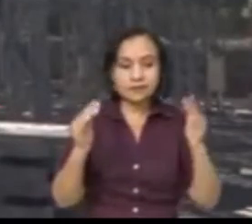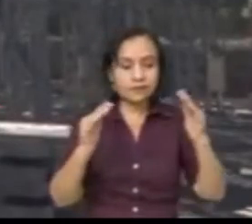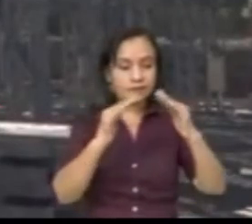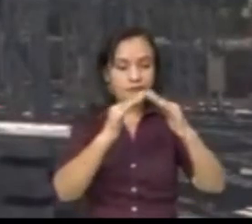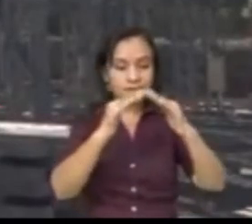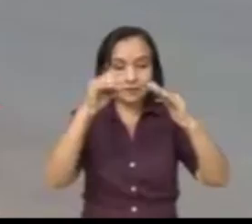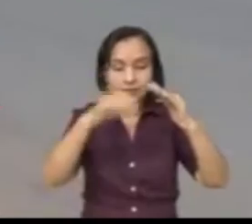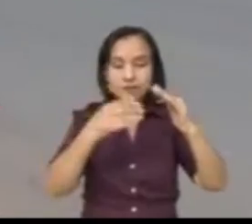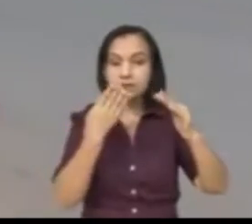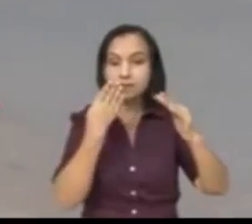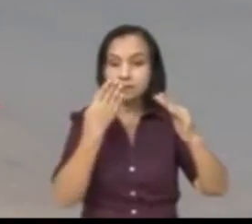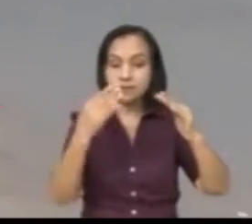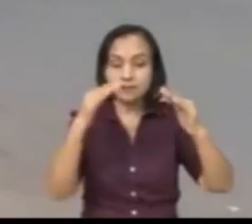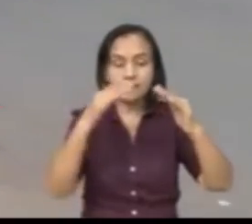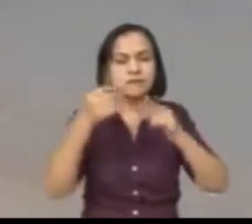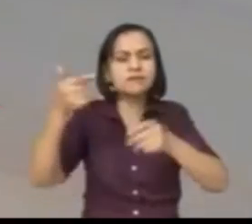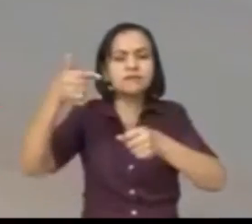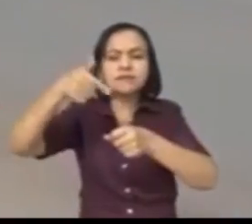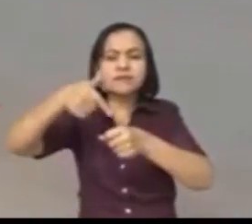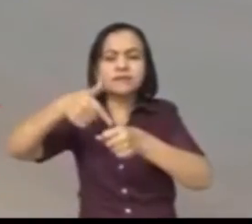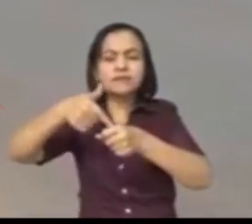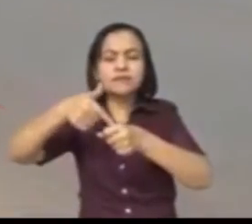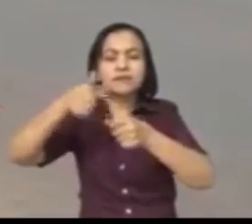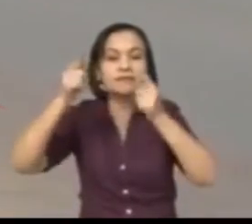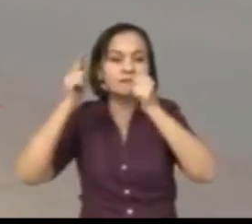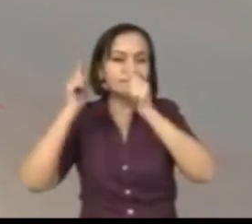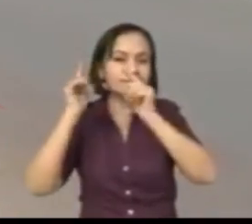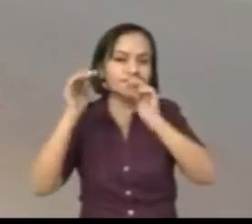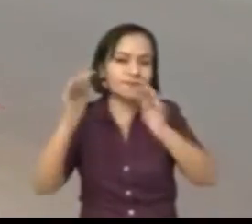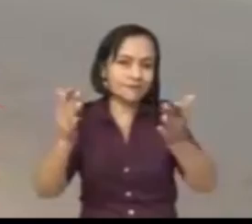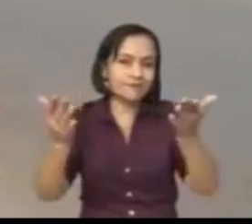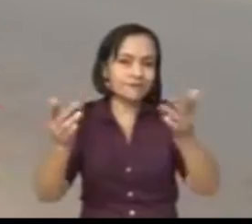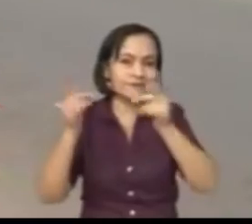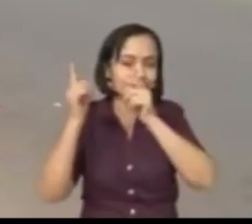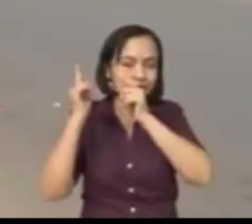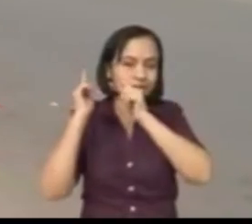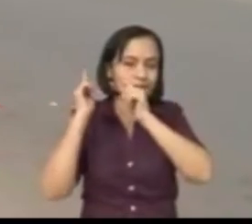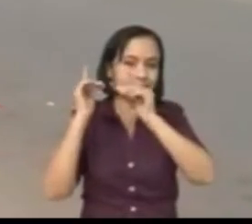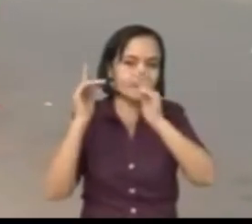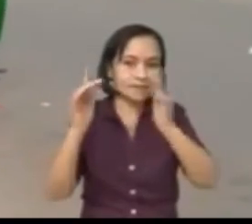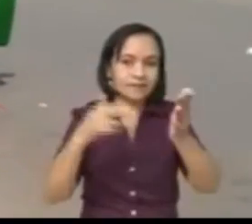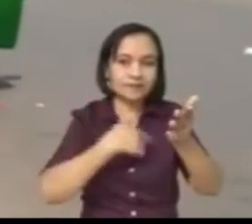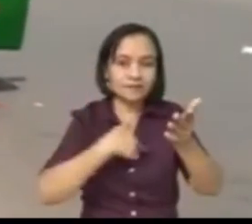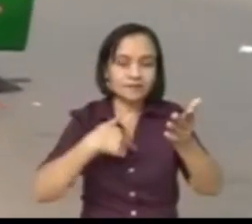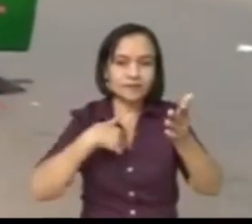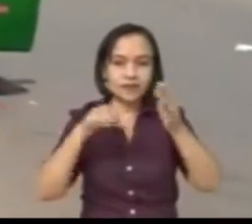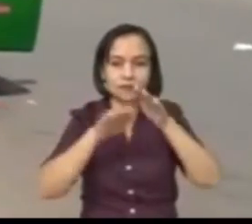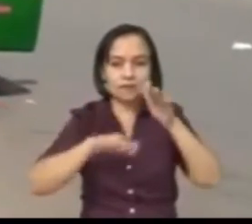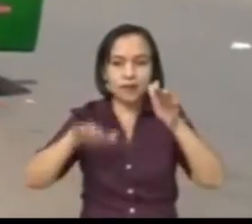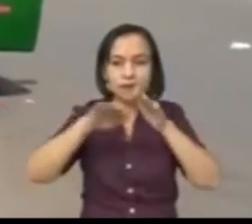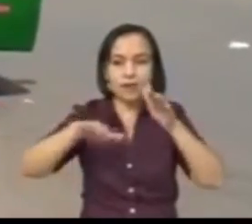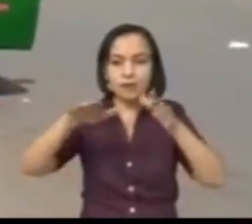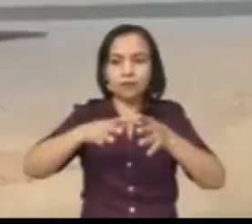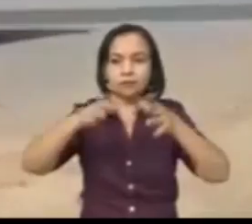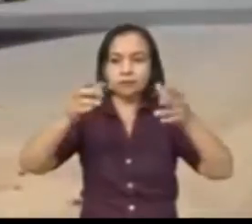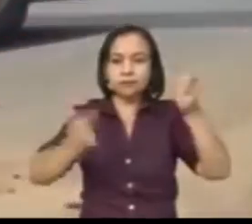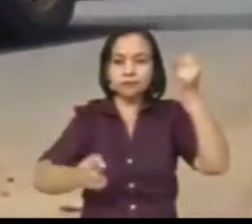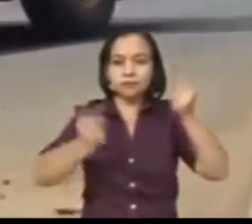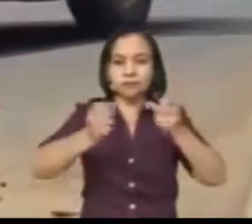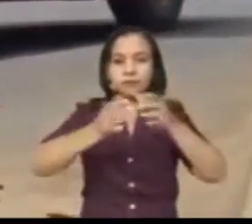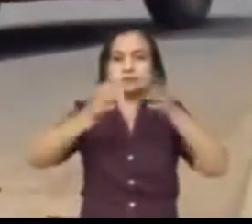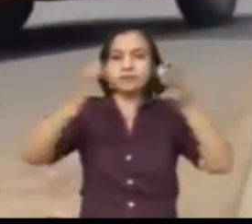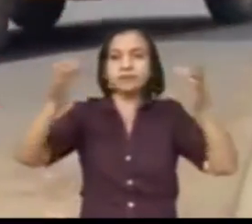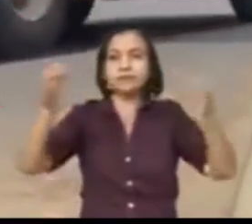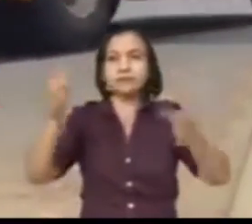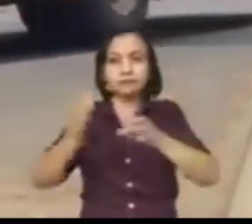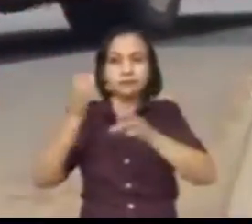volumen de petróleo? El transporte. Y el transporte se ha venido duplicando. Aquí